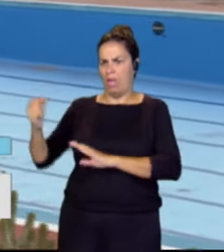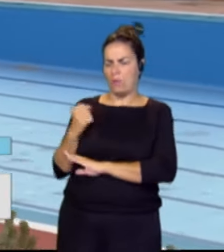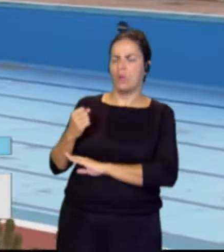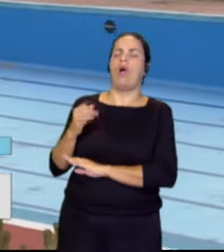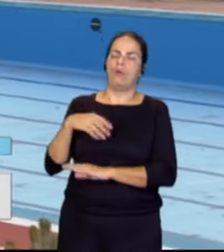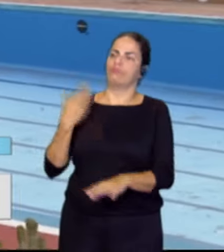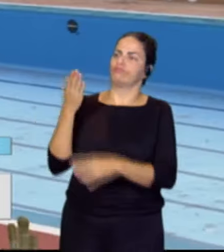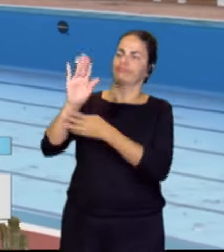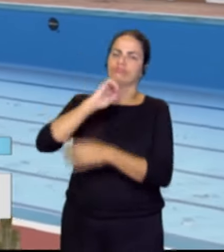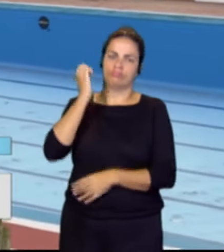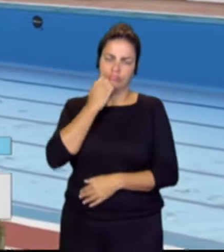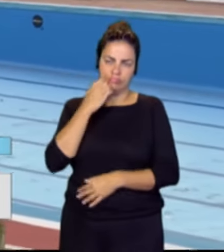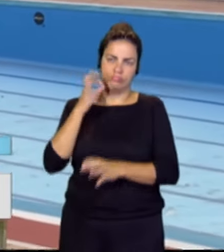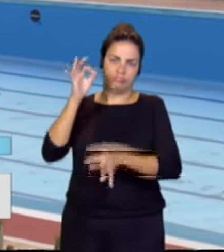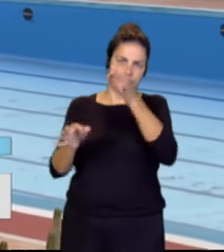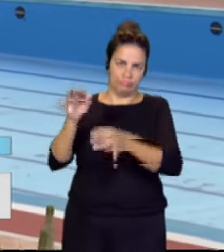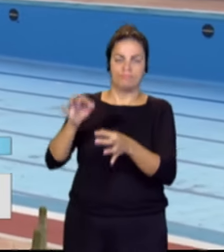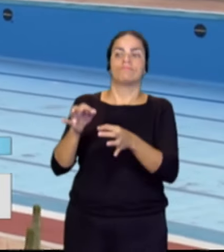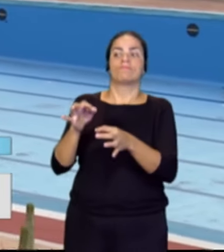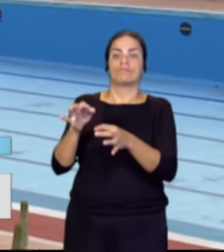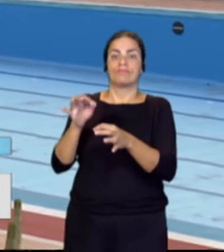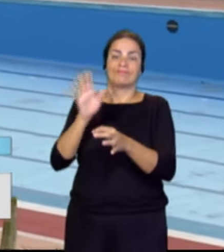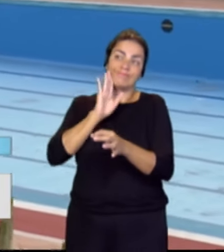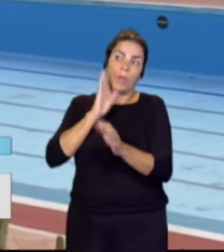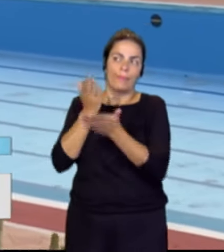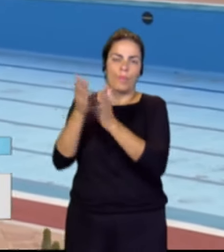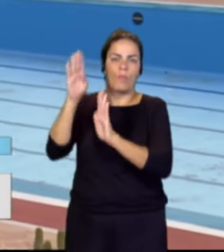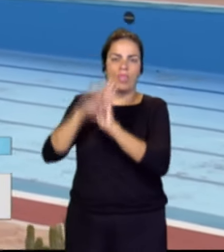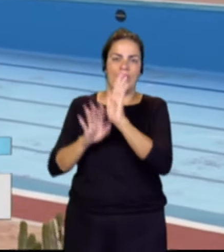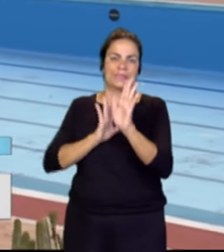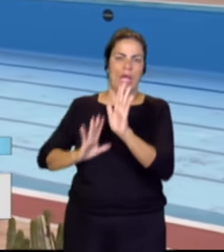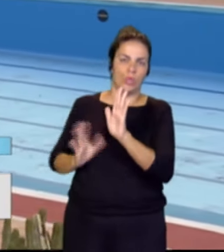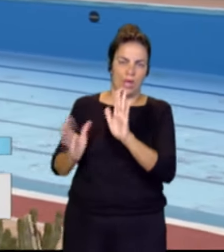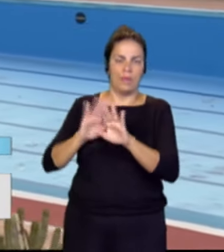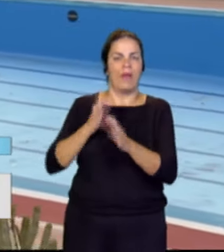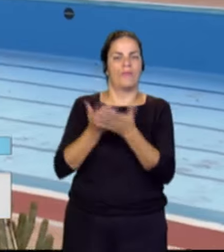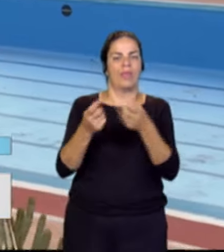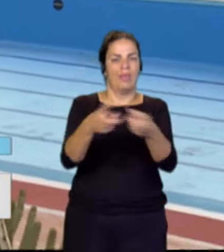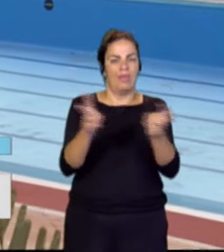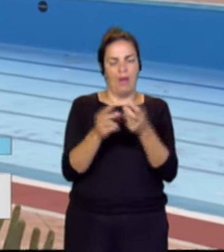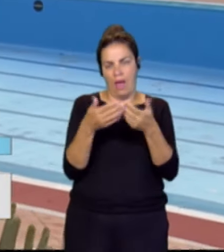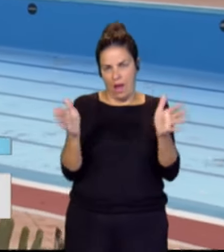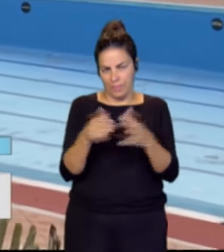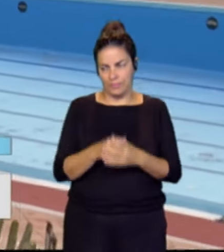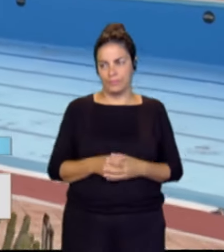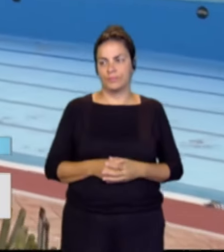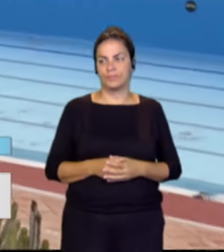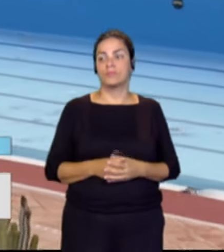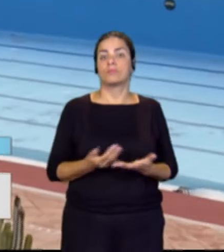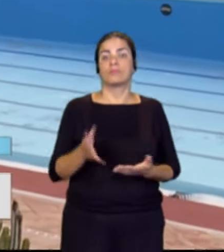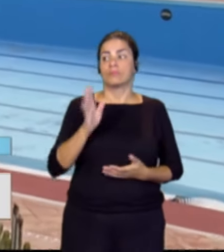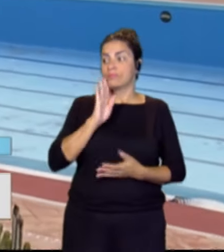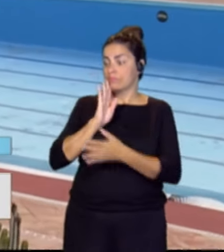formularlo ante la jurisdicción contencioso administrativa con esas medidas cautelares solicitando la reapertura de las instalaciones. De hecho, estas